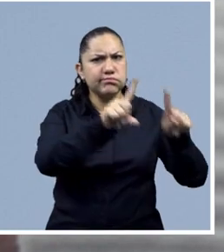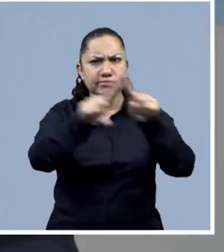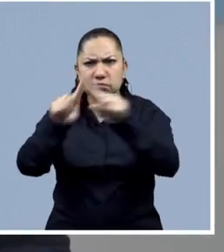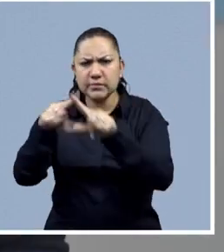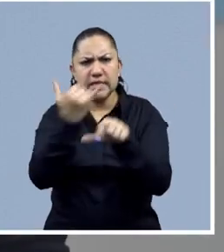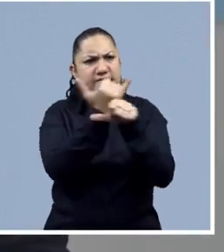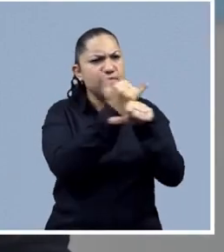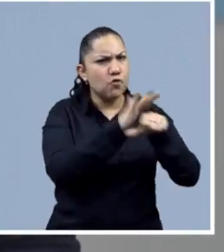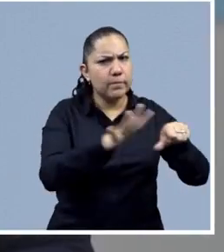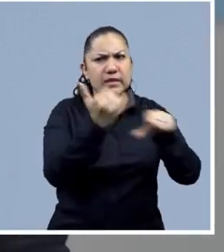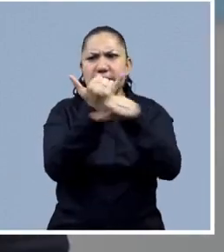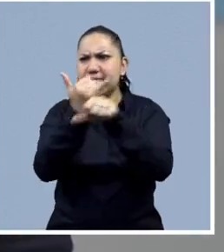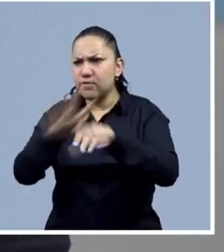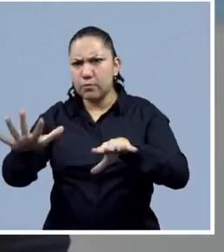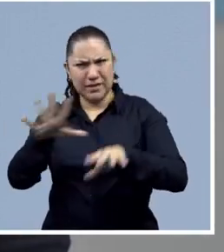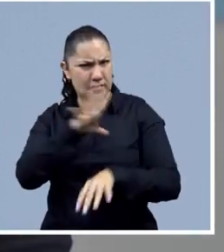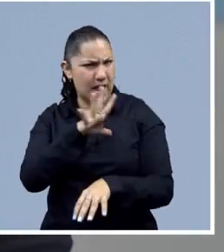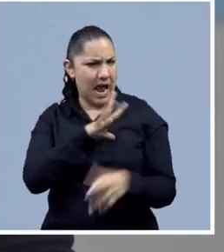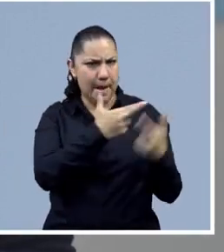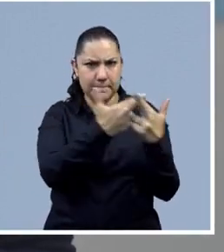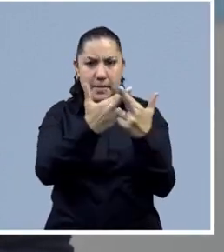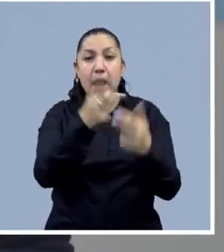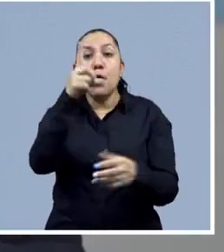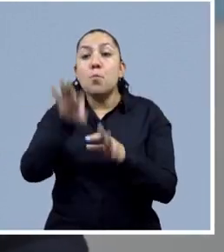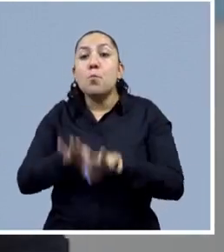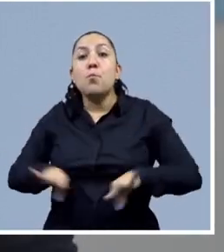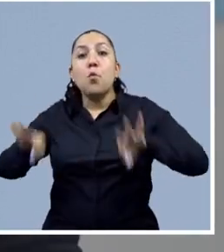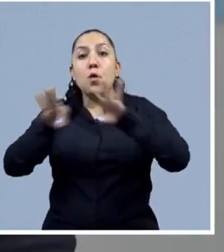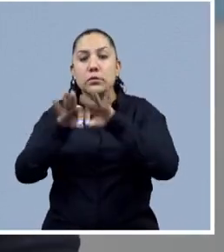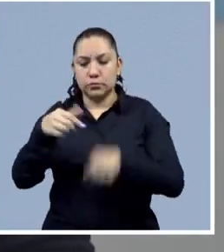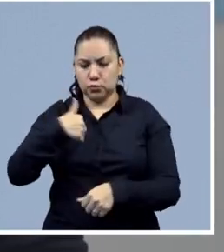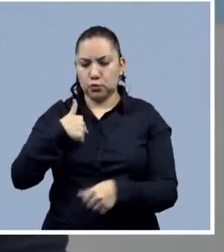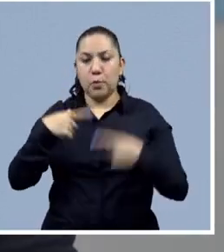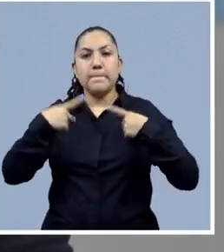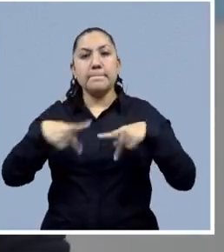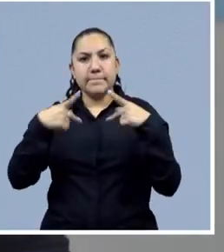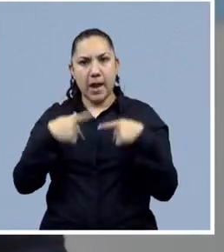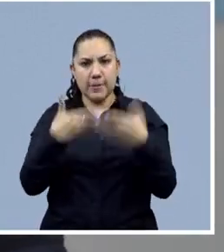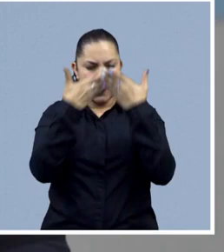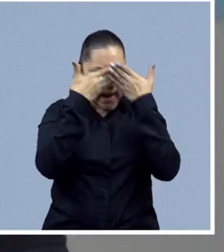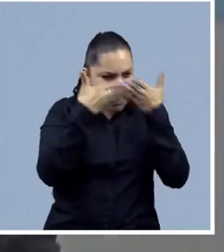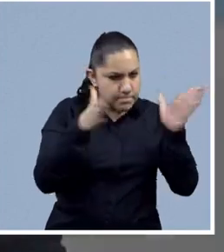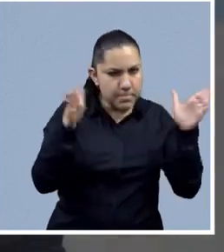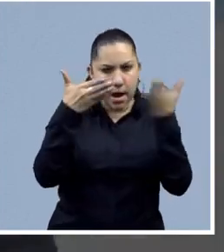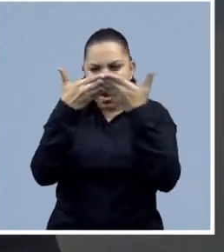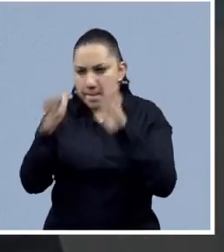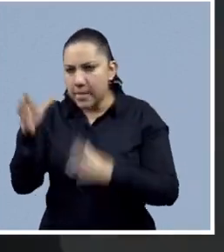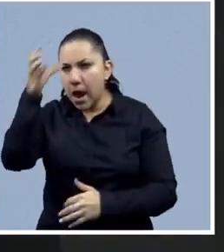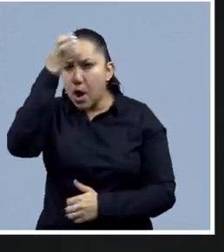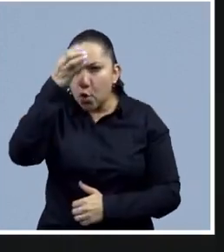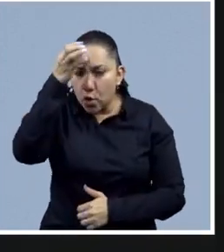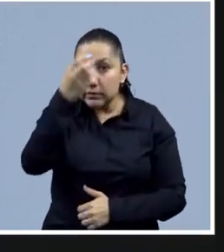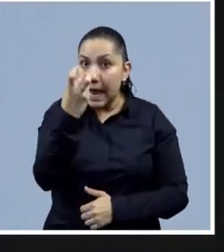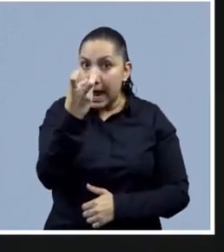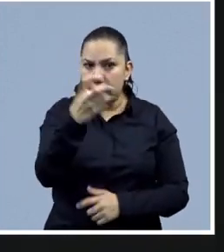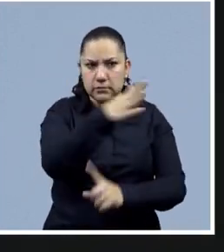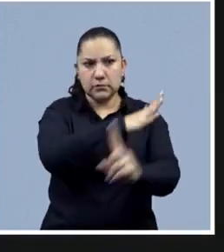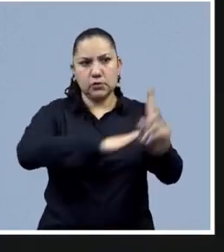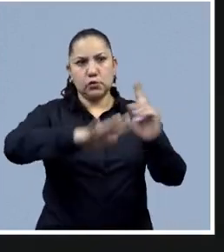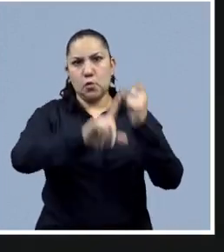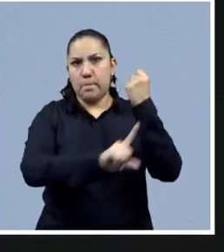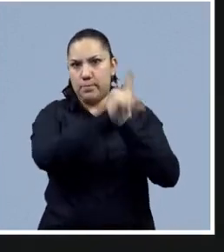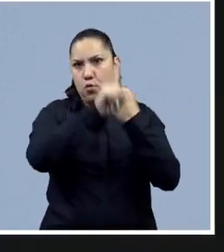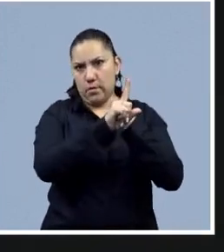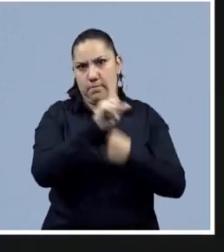un solo clic, se requiere la iniciativa de todos para informarnos y combatir en conjunto una de las problemáticas más graves que enfrentan las